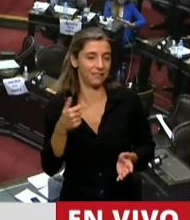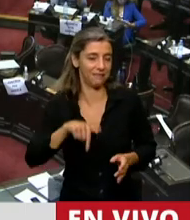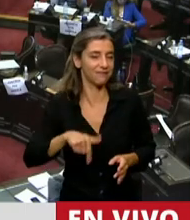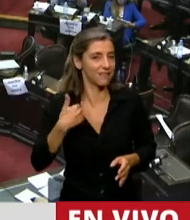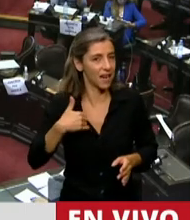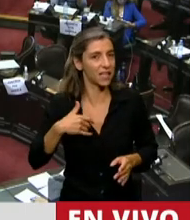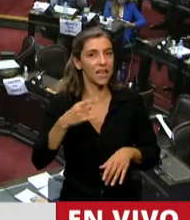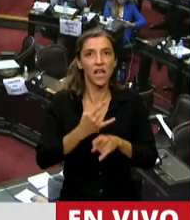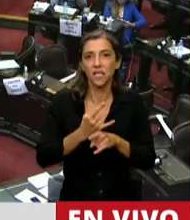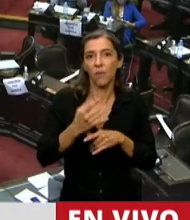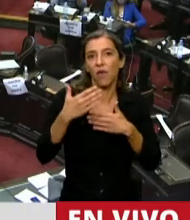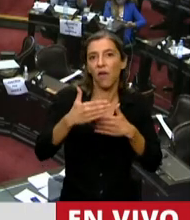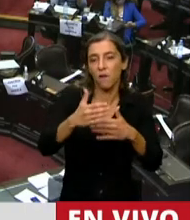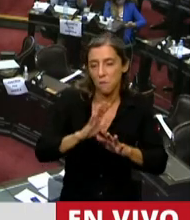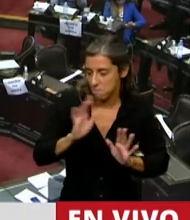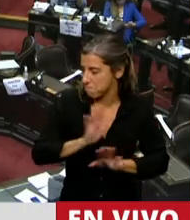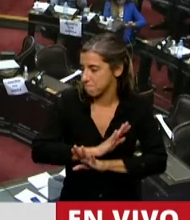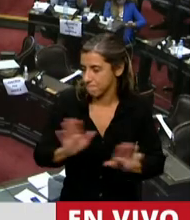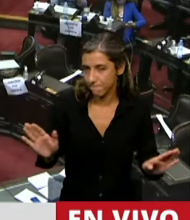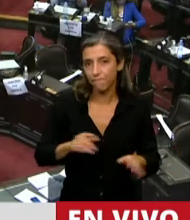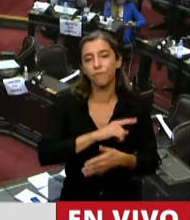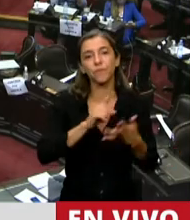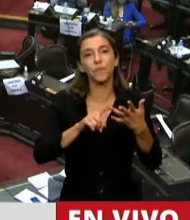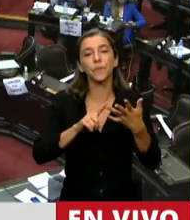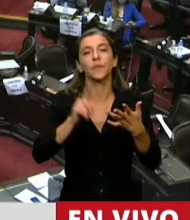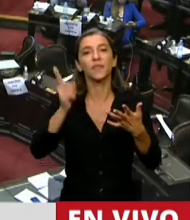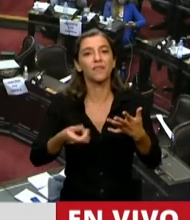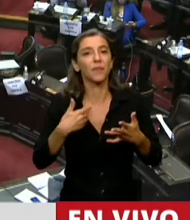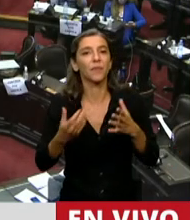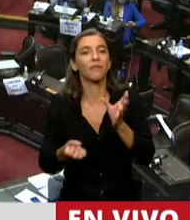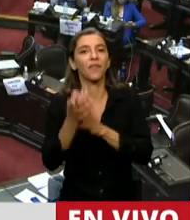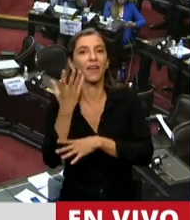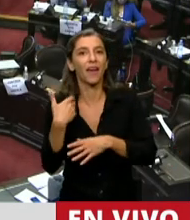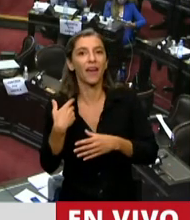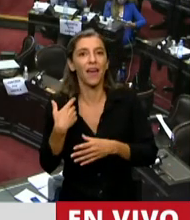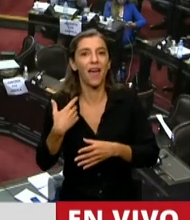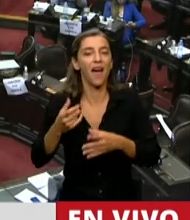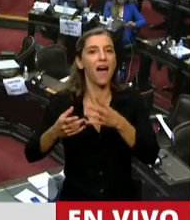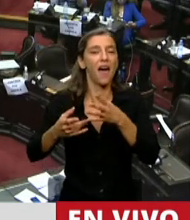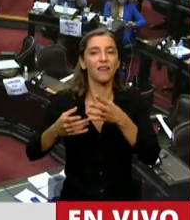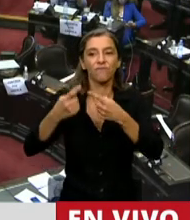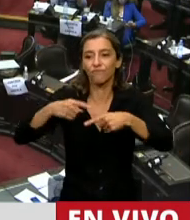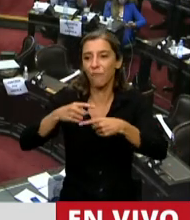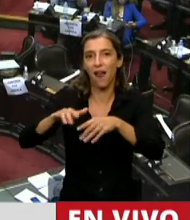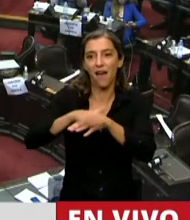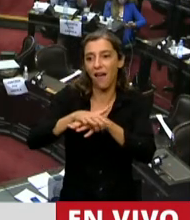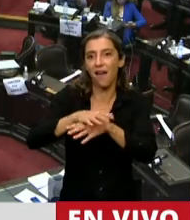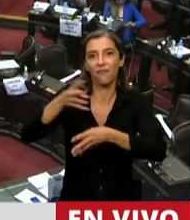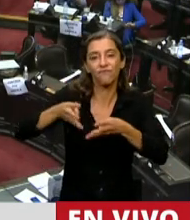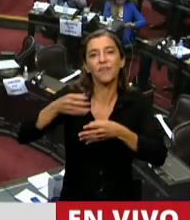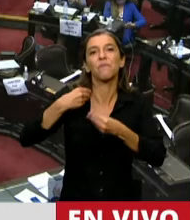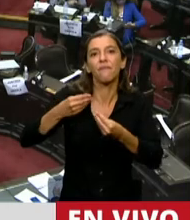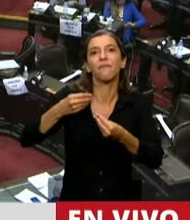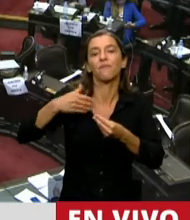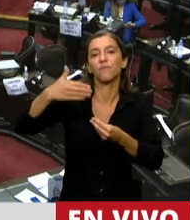Argentina. La matriz productiva, la promoción de una mayor diversificación de la matriz productiva que impacte la generación de